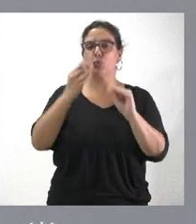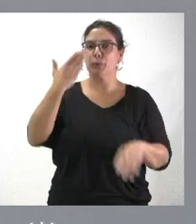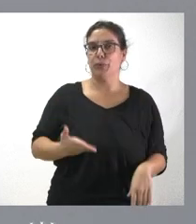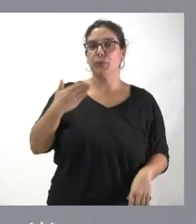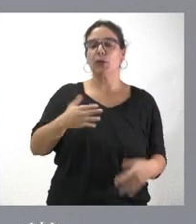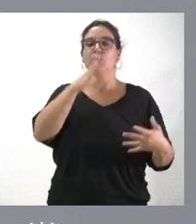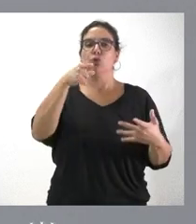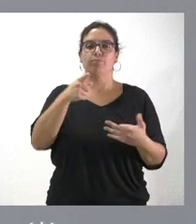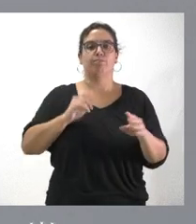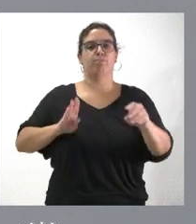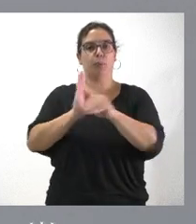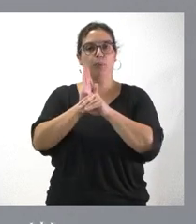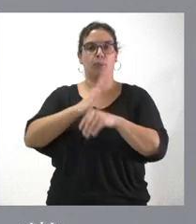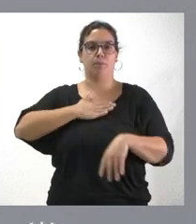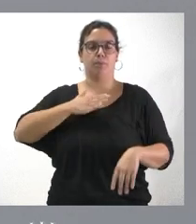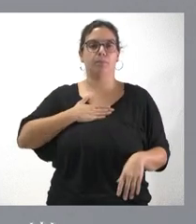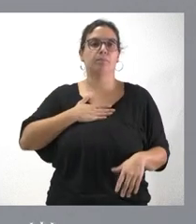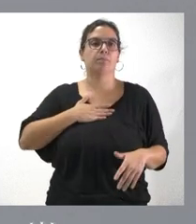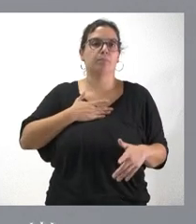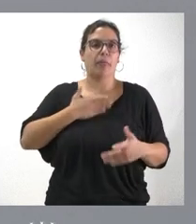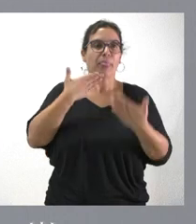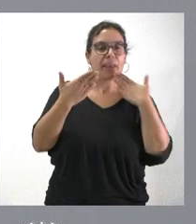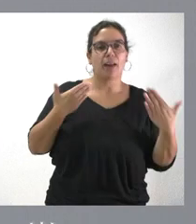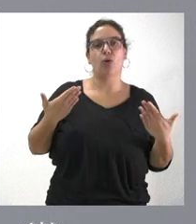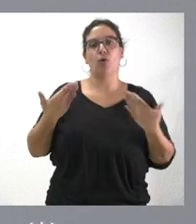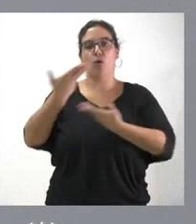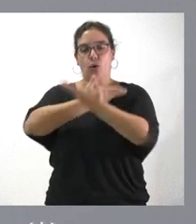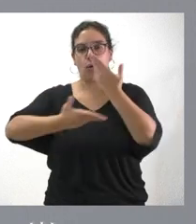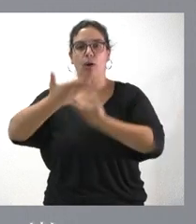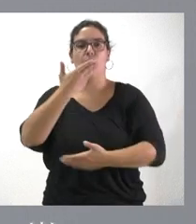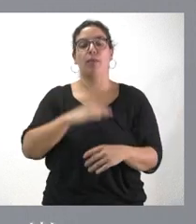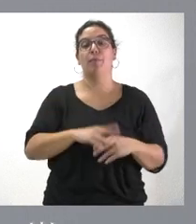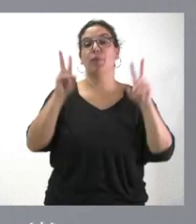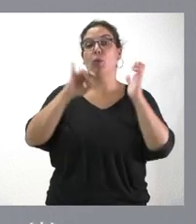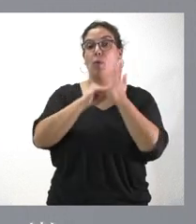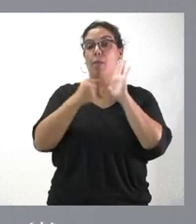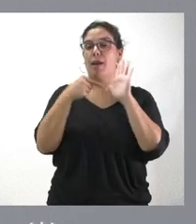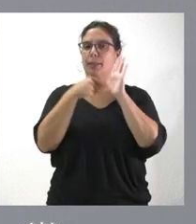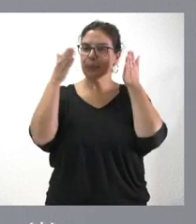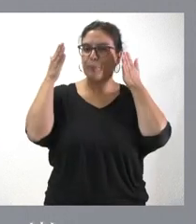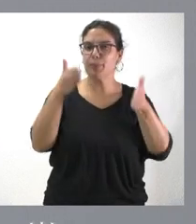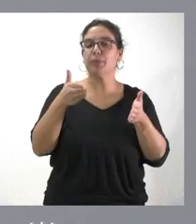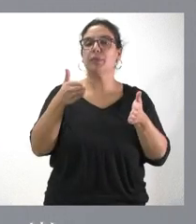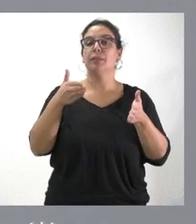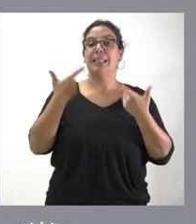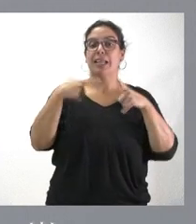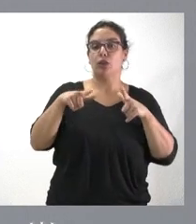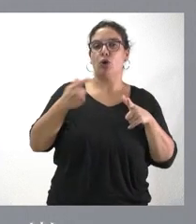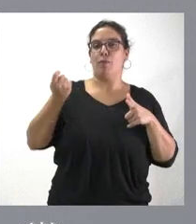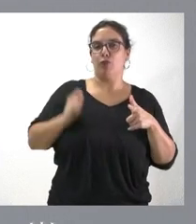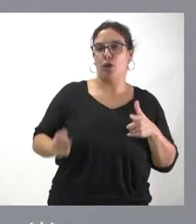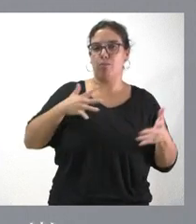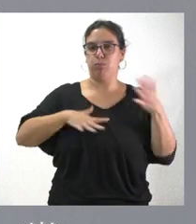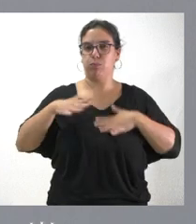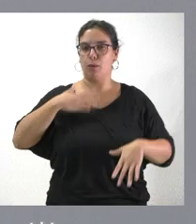y, por eso, esa aportación económica desde el punto de vista del diálogo y la colaboración. El nuevo plan va a incidir en la profesionalización del sector, en el